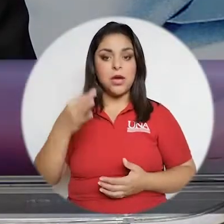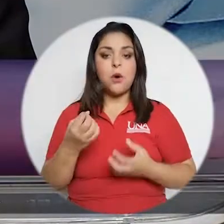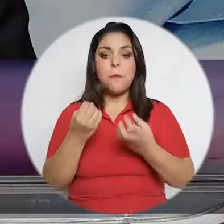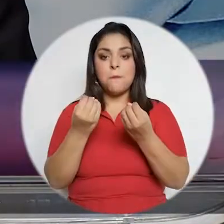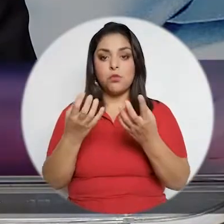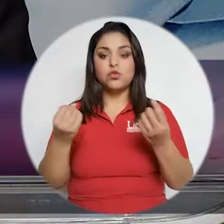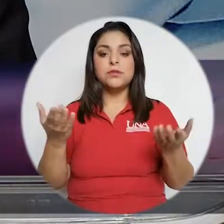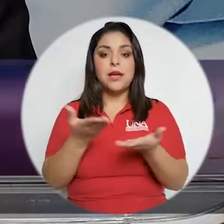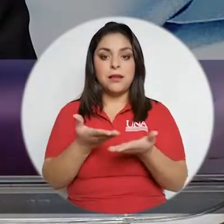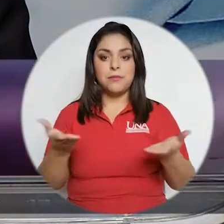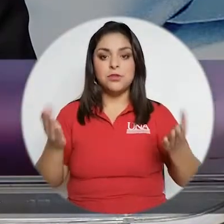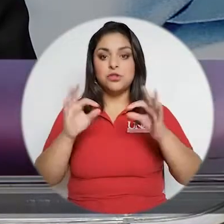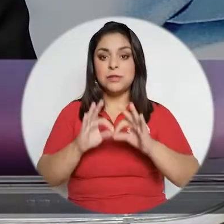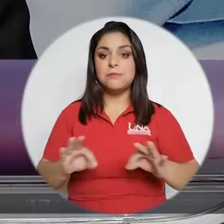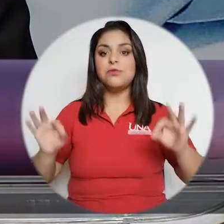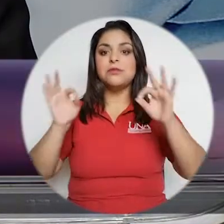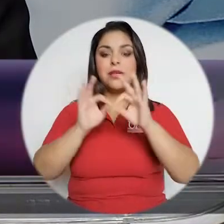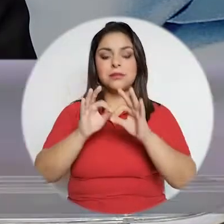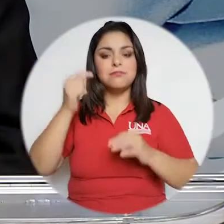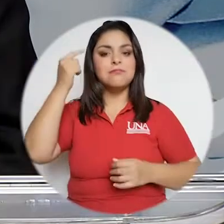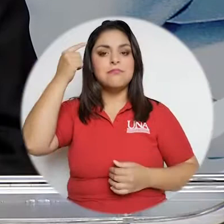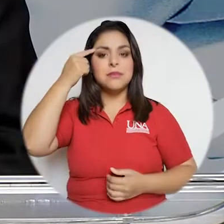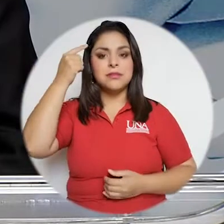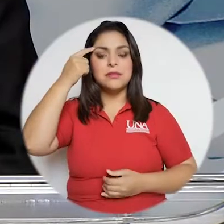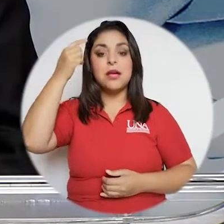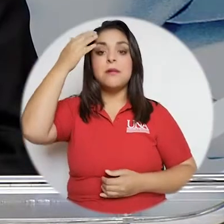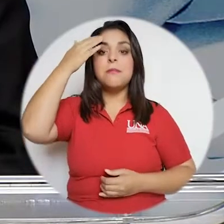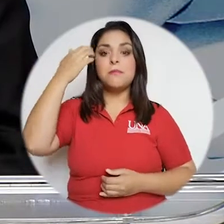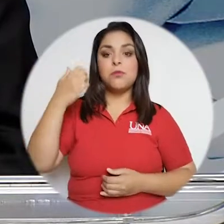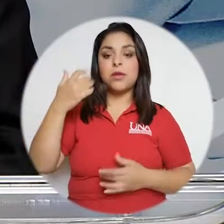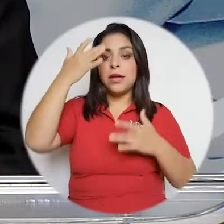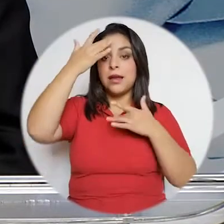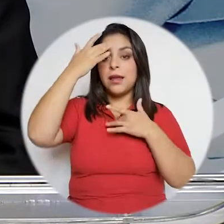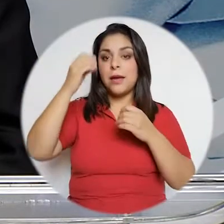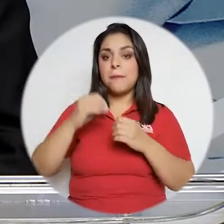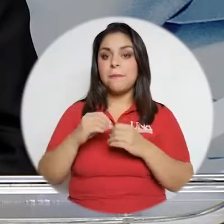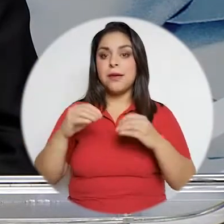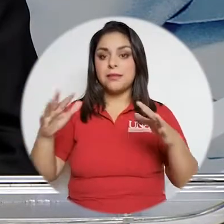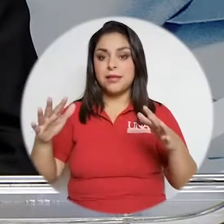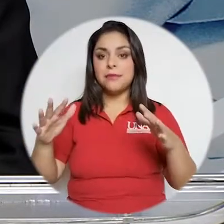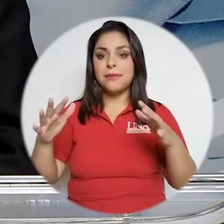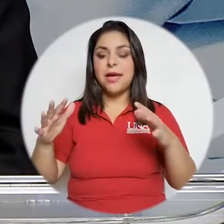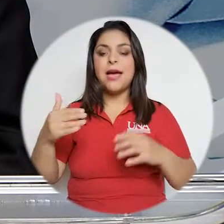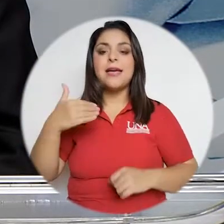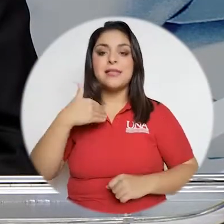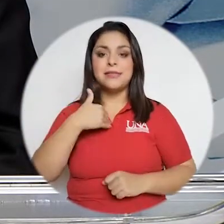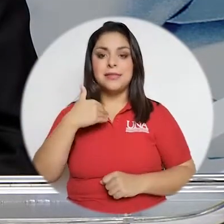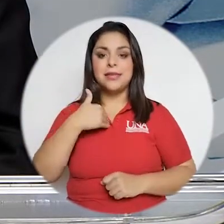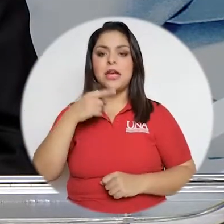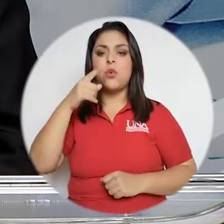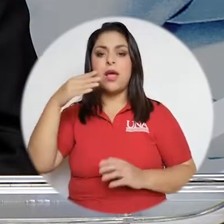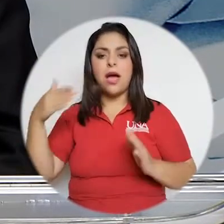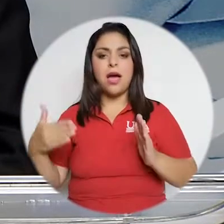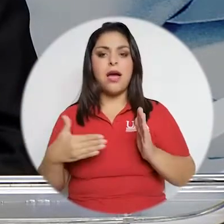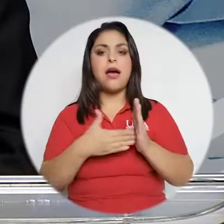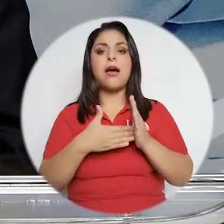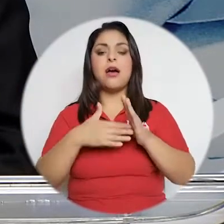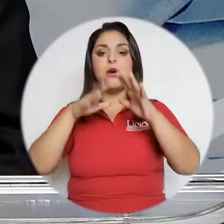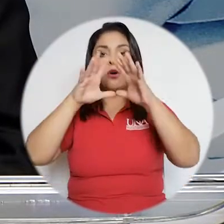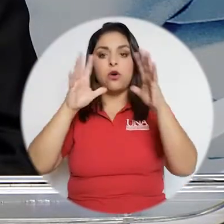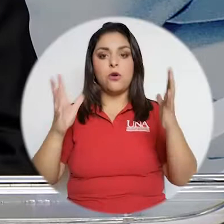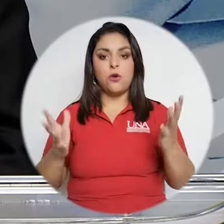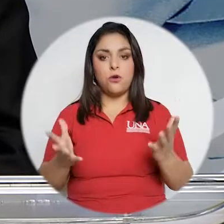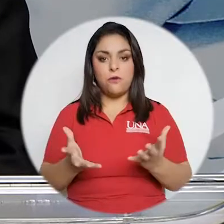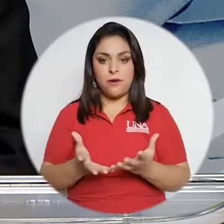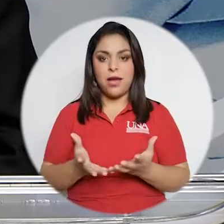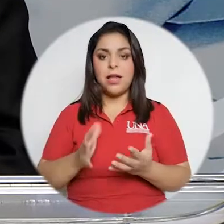importantes a considerar porque la pandemia ha tenido una afectación global